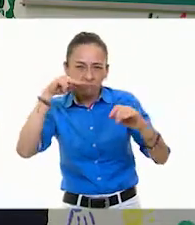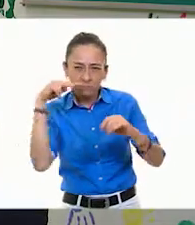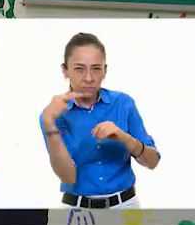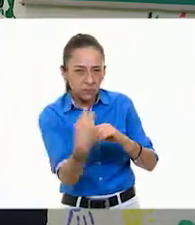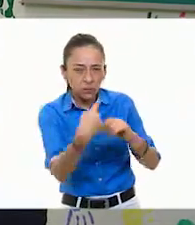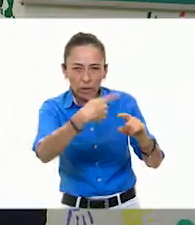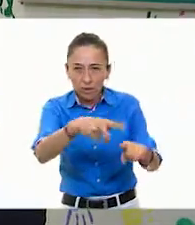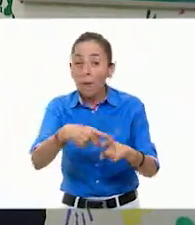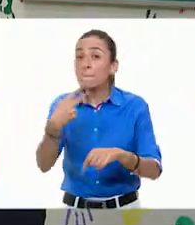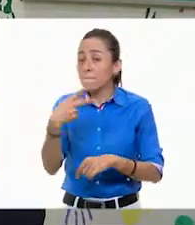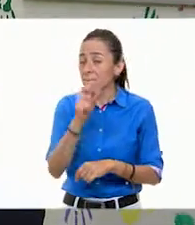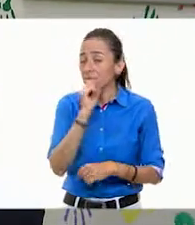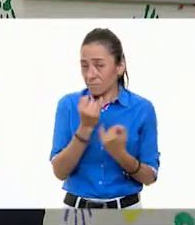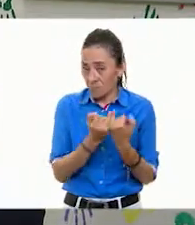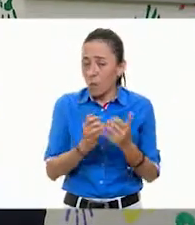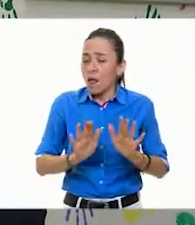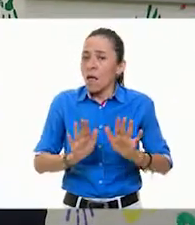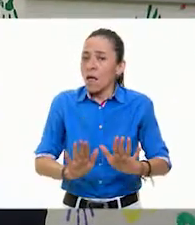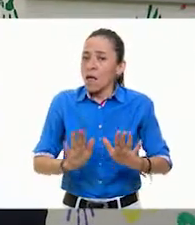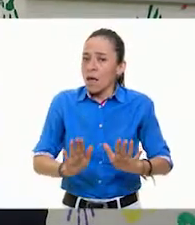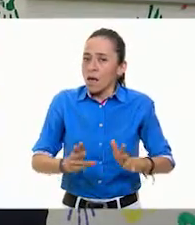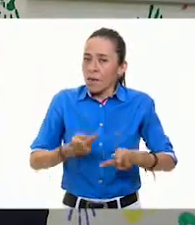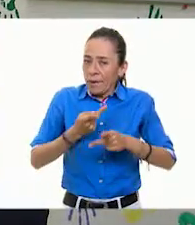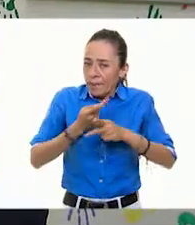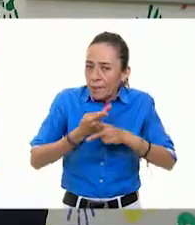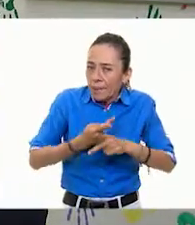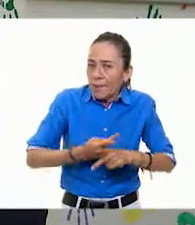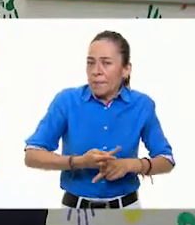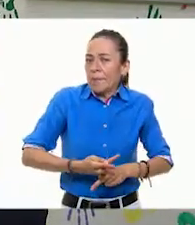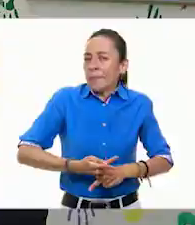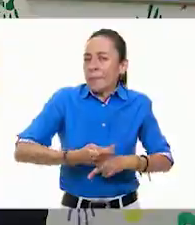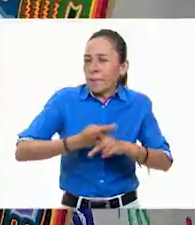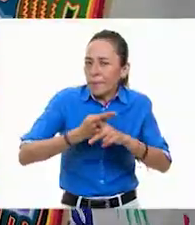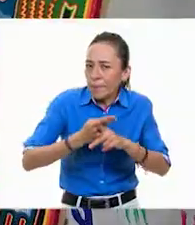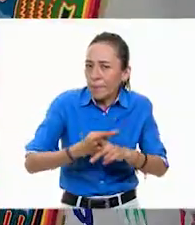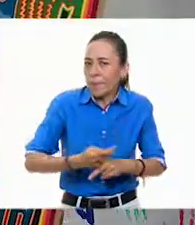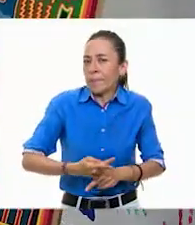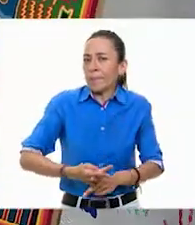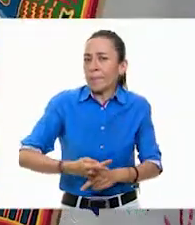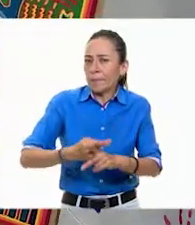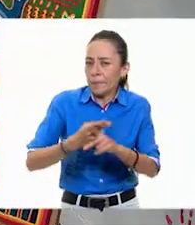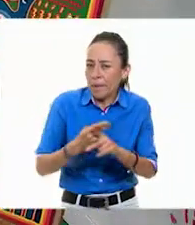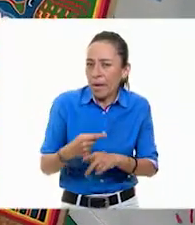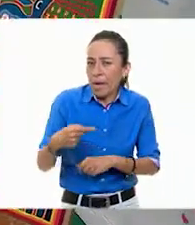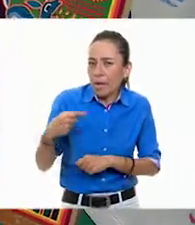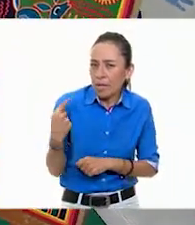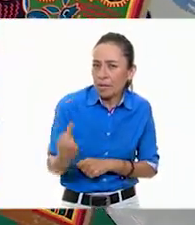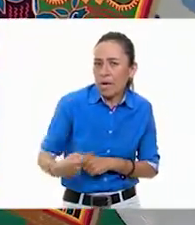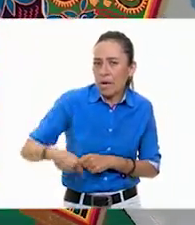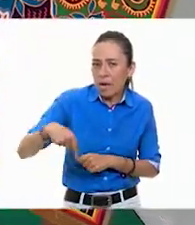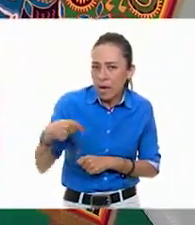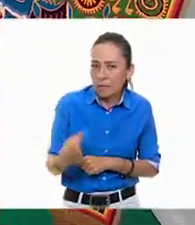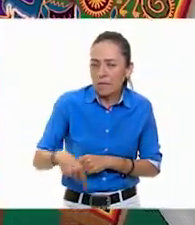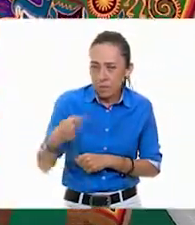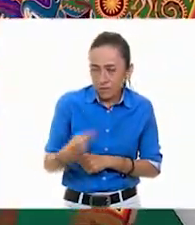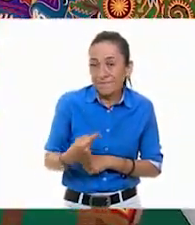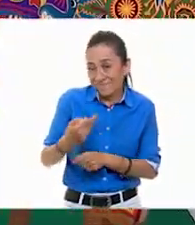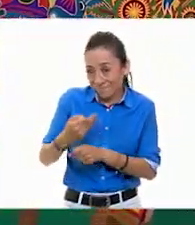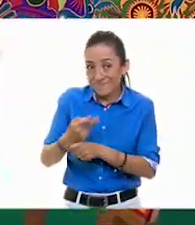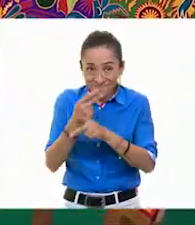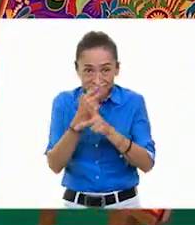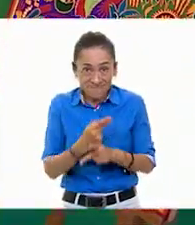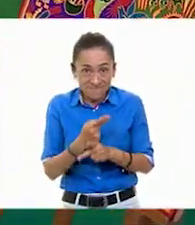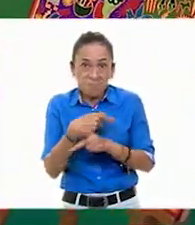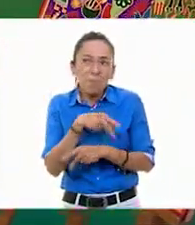paciencia. Para esto, pues vamos a aprender a tener paciencia, pero también a tener belleza, a hacer belleza tanto